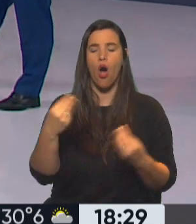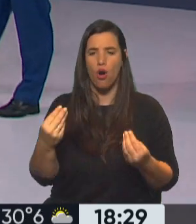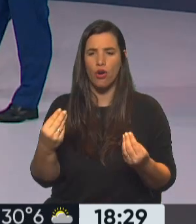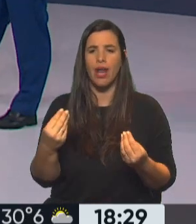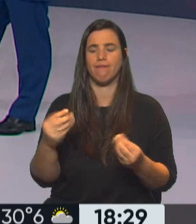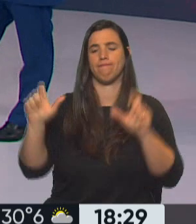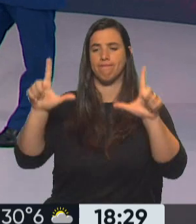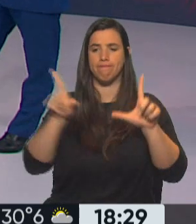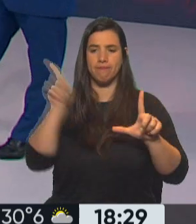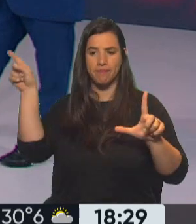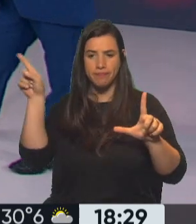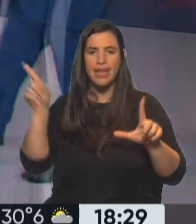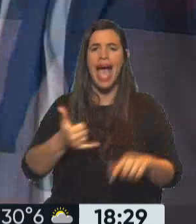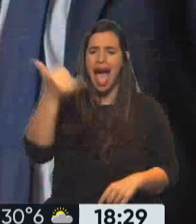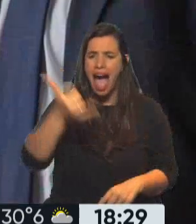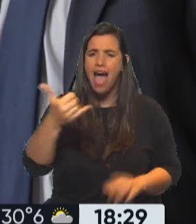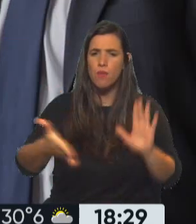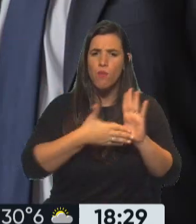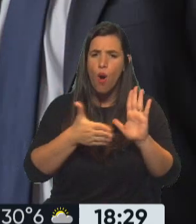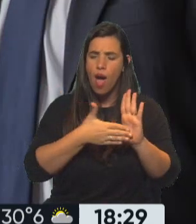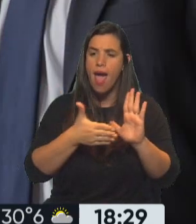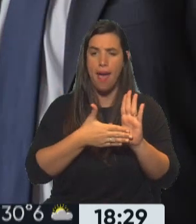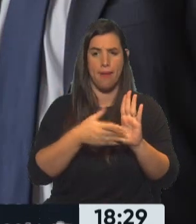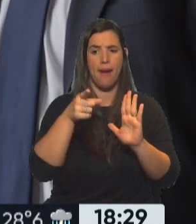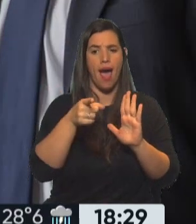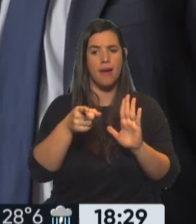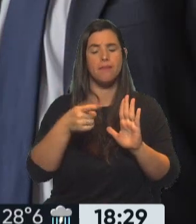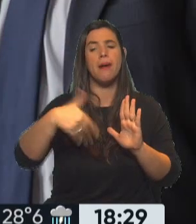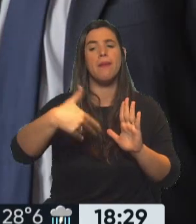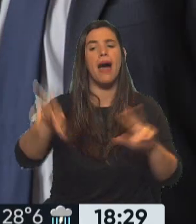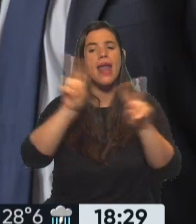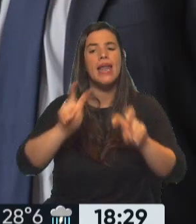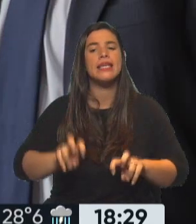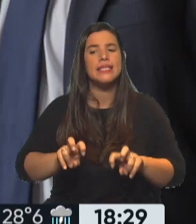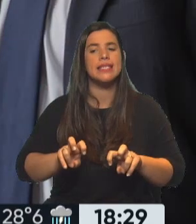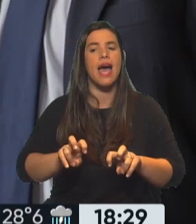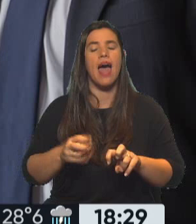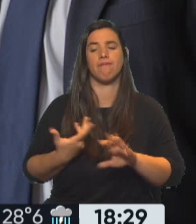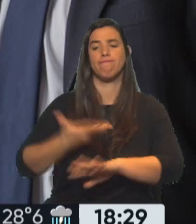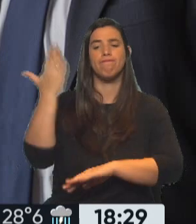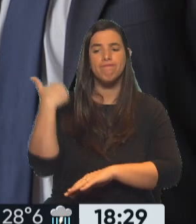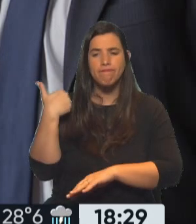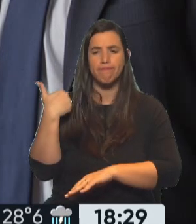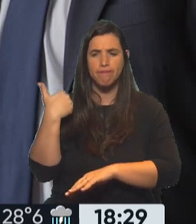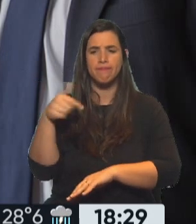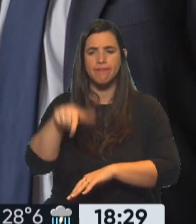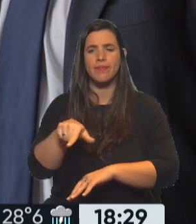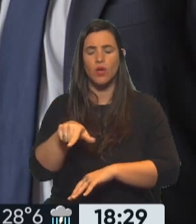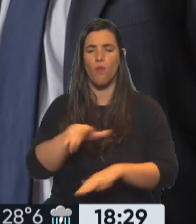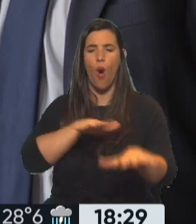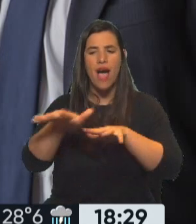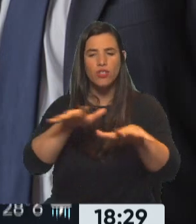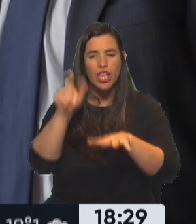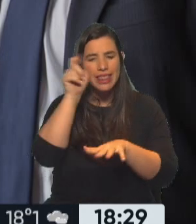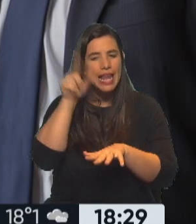permitirían analizar con grado de verosimilitud la posibilidad de que se hayan desarrollado acciones de inteligencia vedada por las